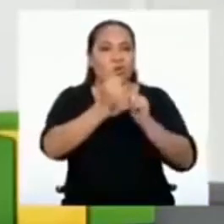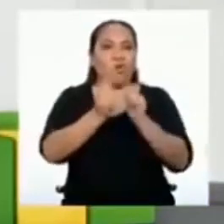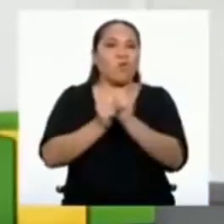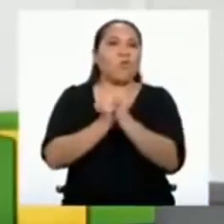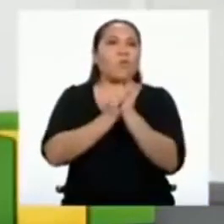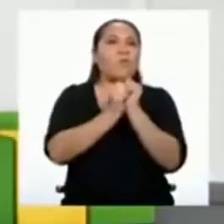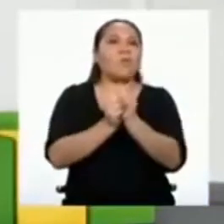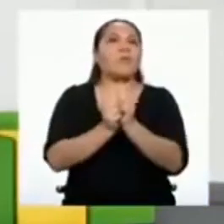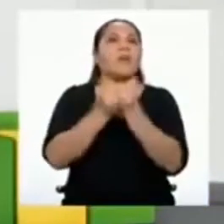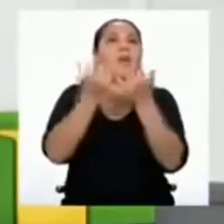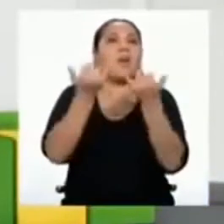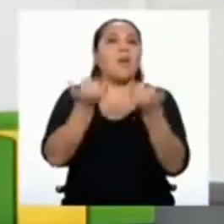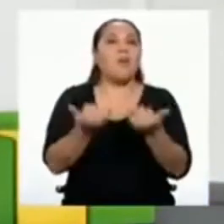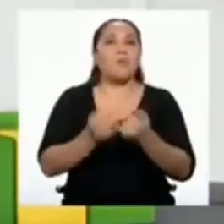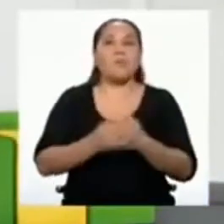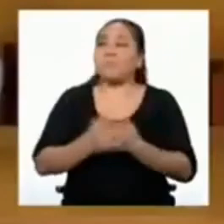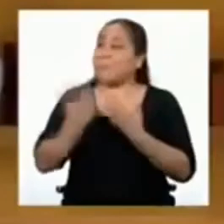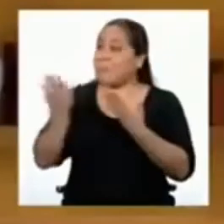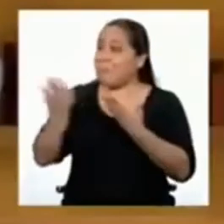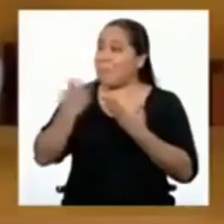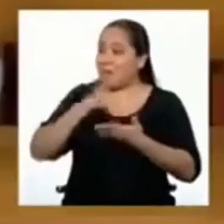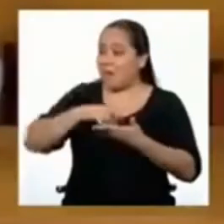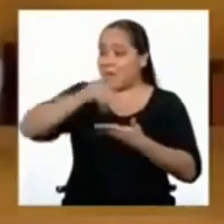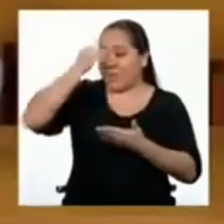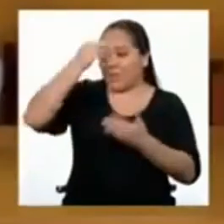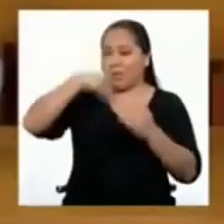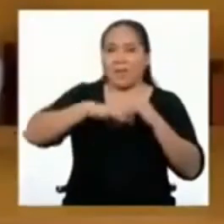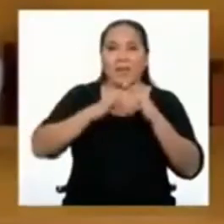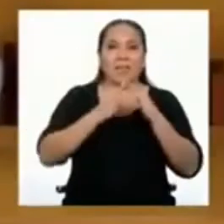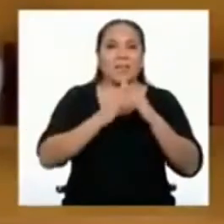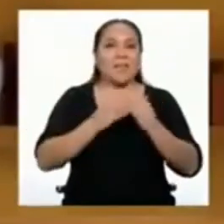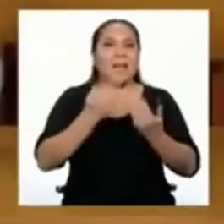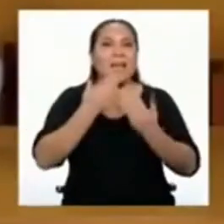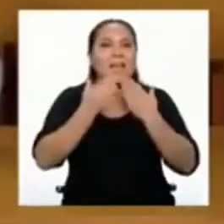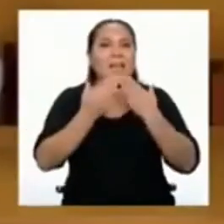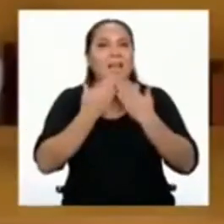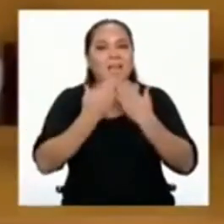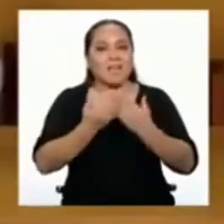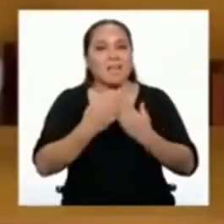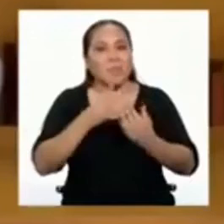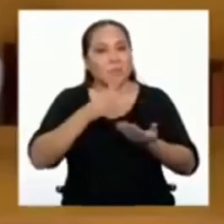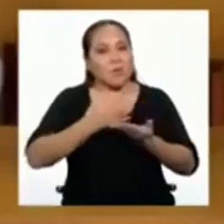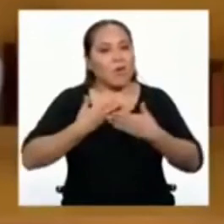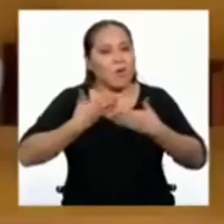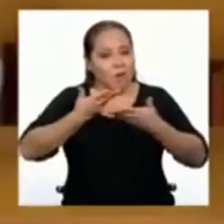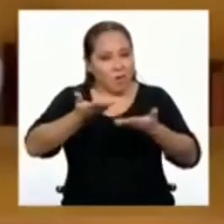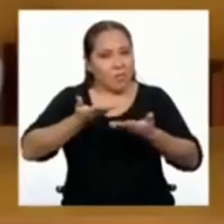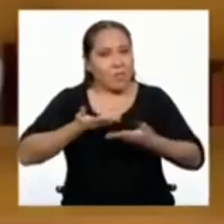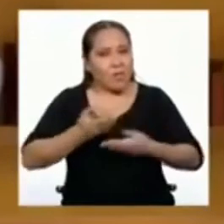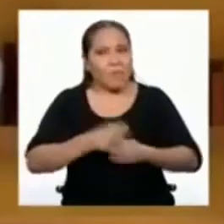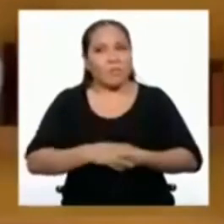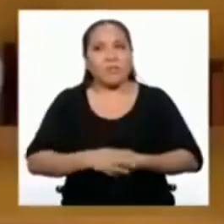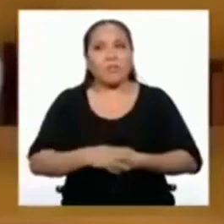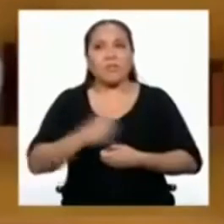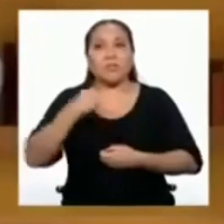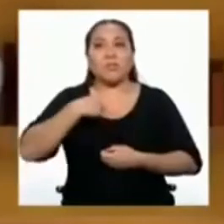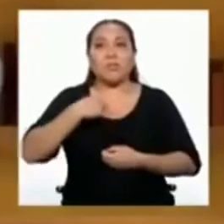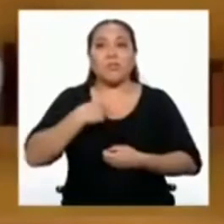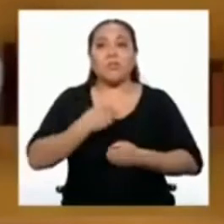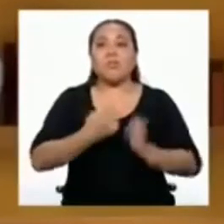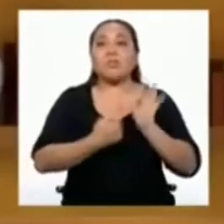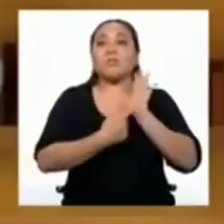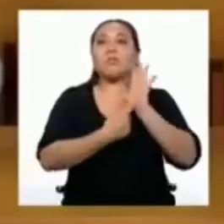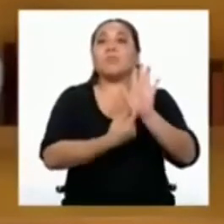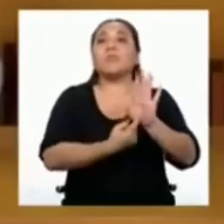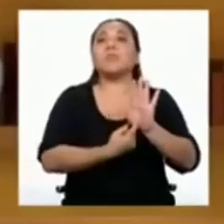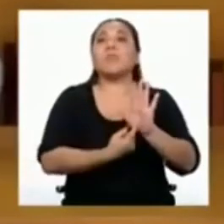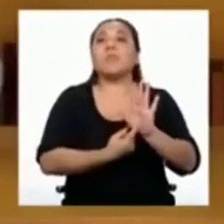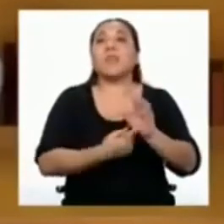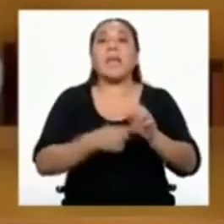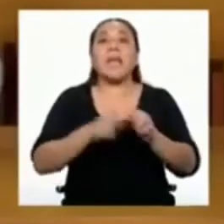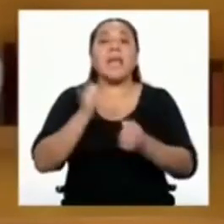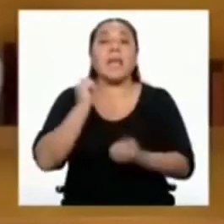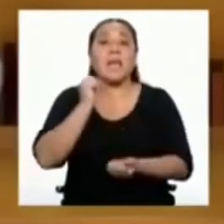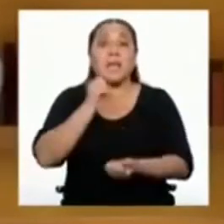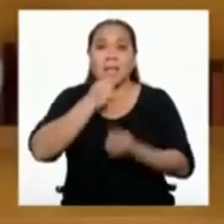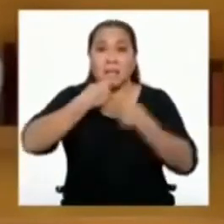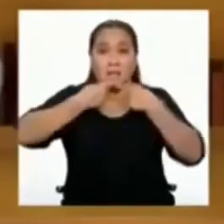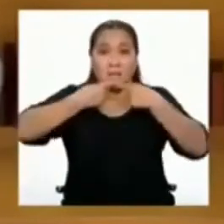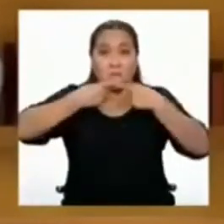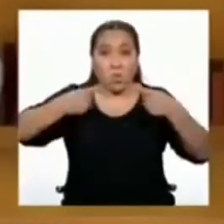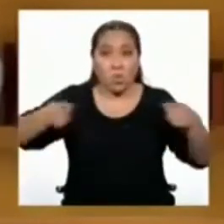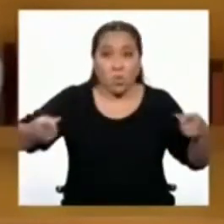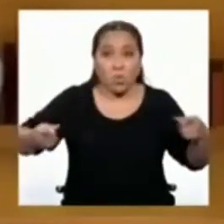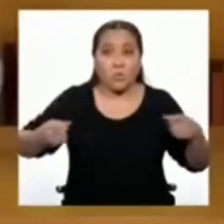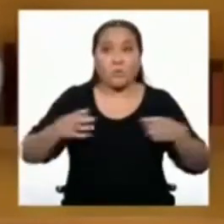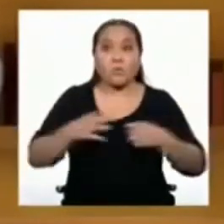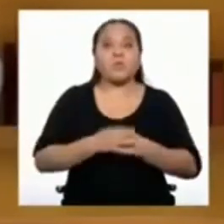hoy. Bienvenido a Aprendo en Casa. Gracias por invitarme. El video que quiero mostrarles para recordar el anuncio de las medidas adoptadas